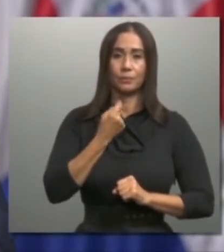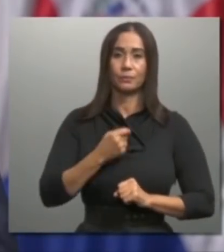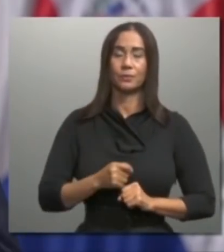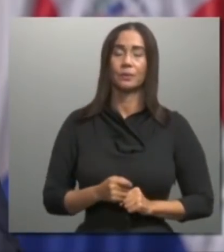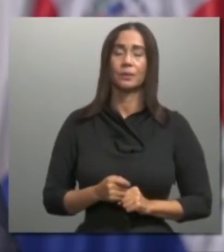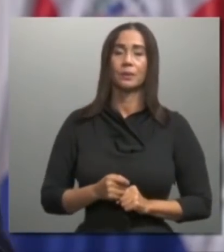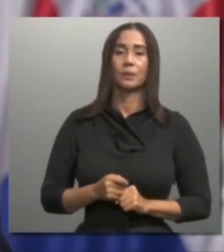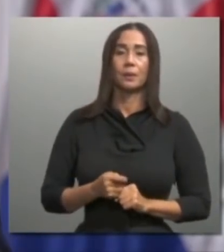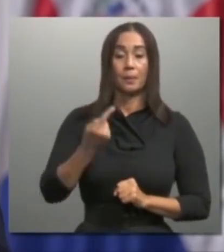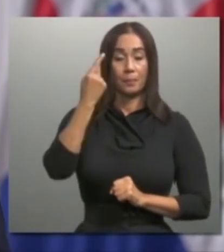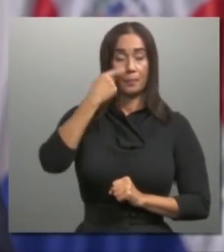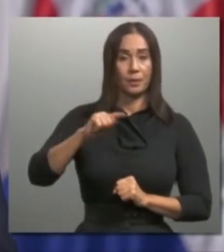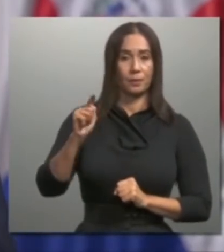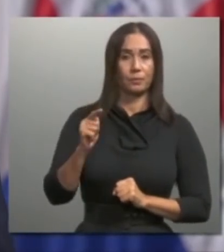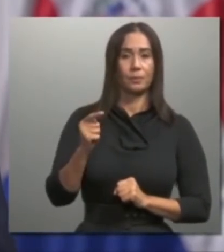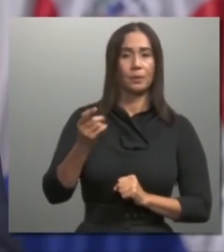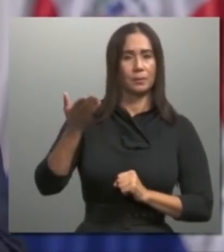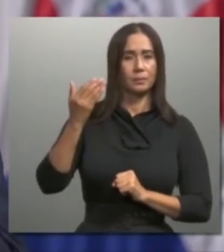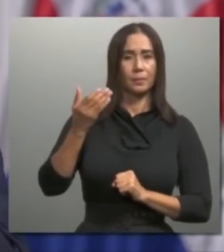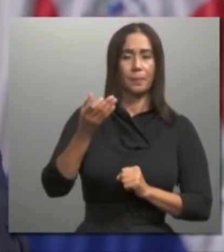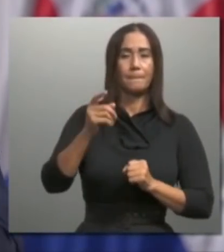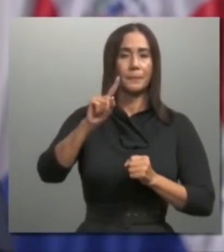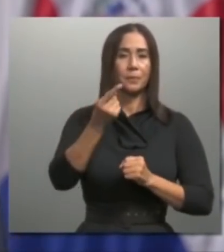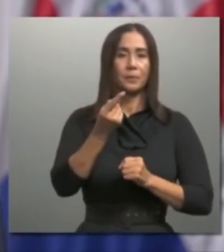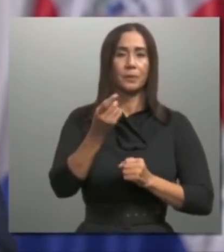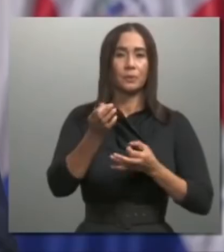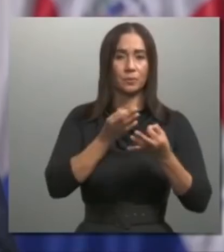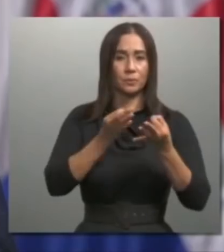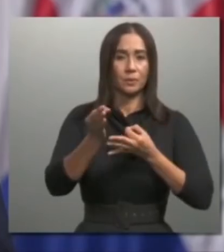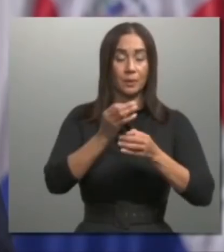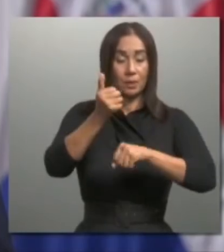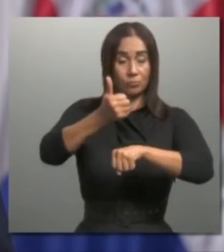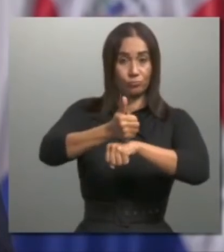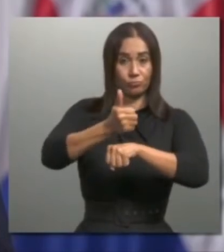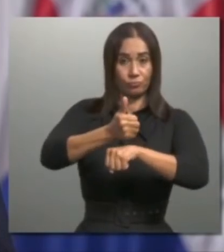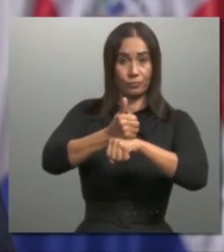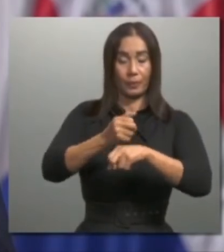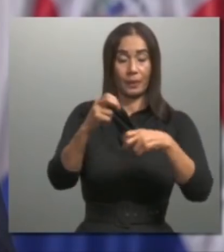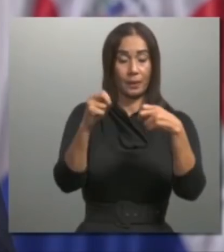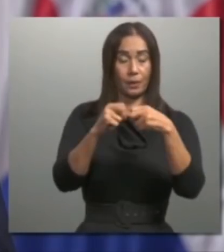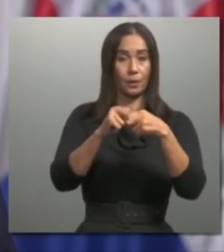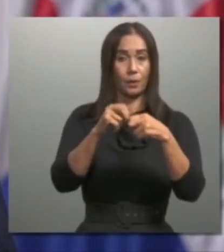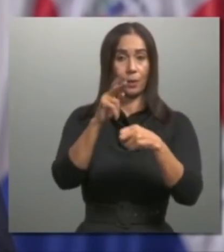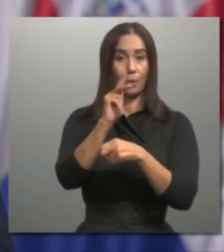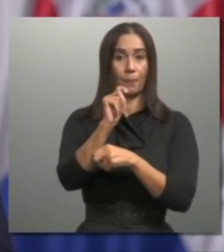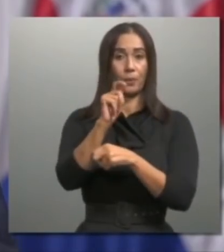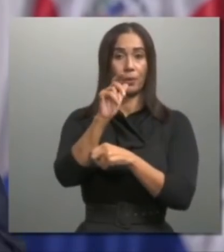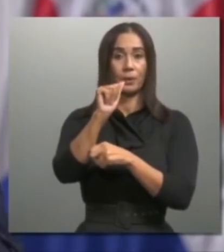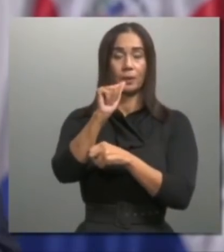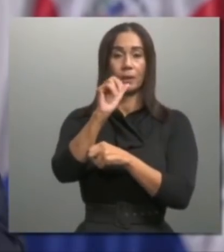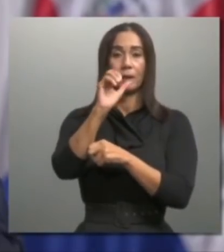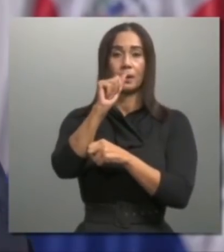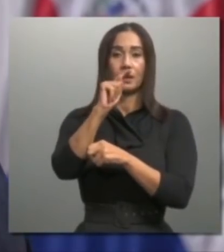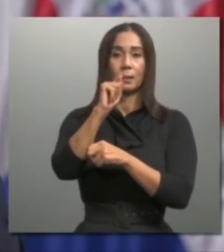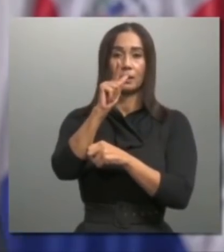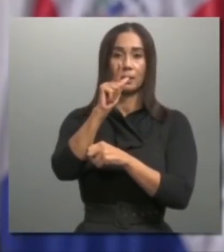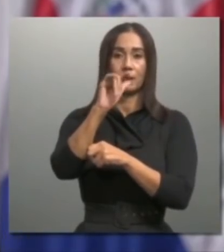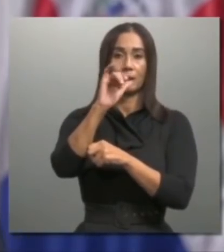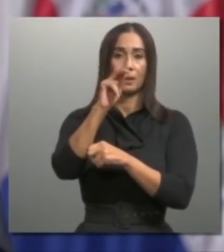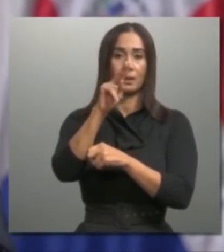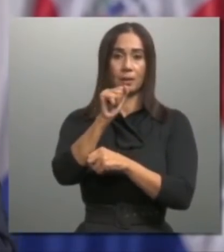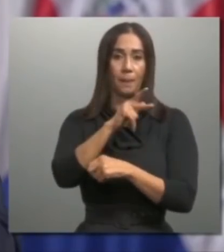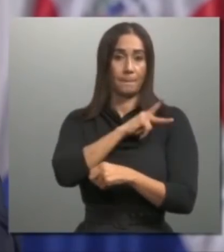Pero antes que todo, quiero dejar claramente establecido que las termoeléctricas de Punta Catalina no serán